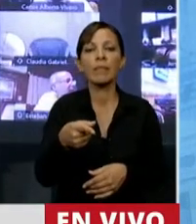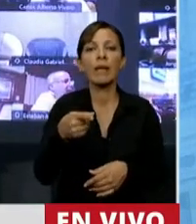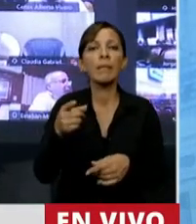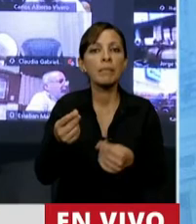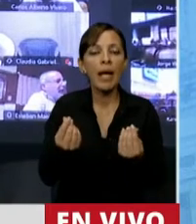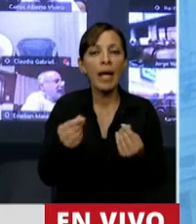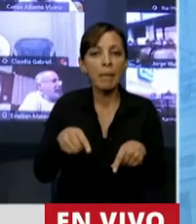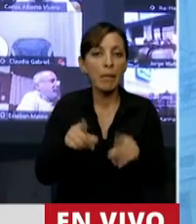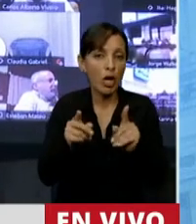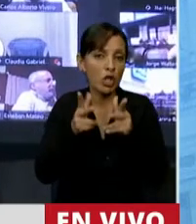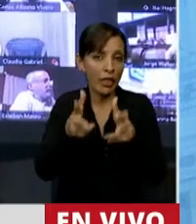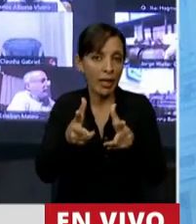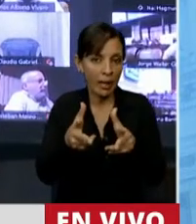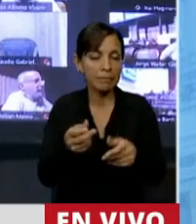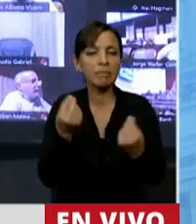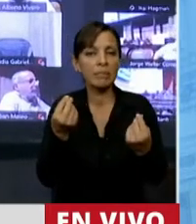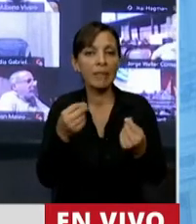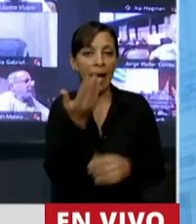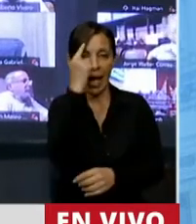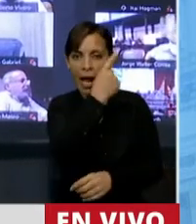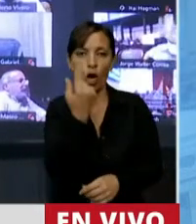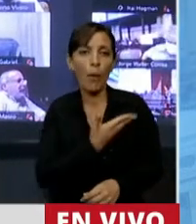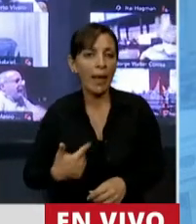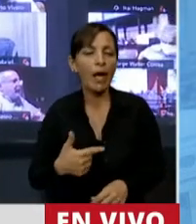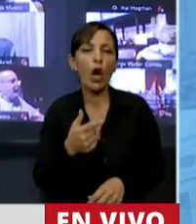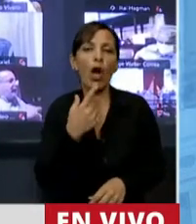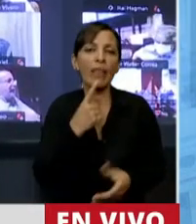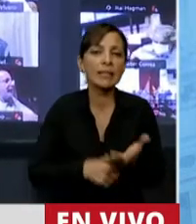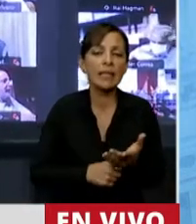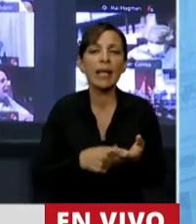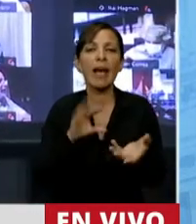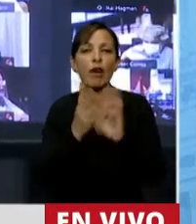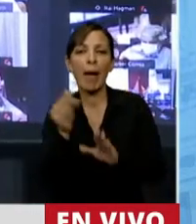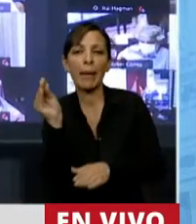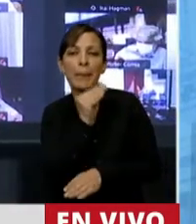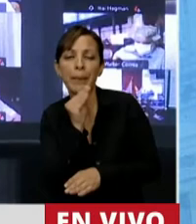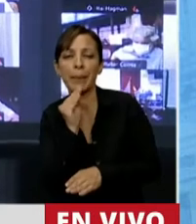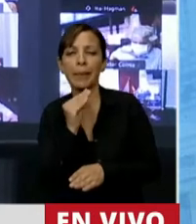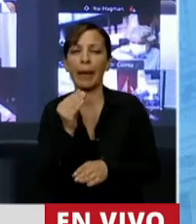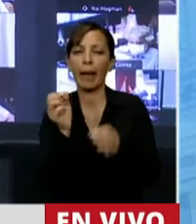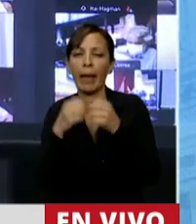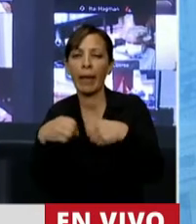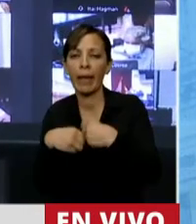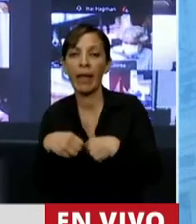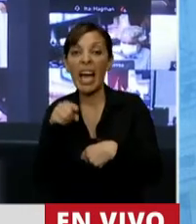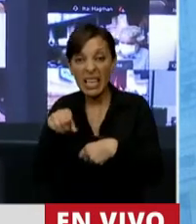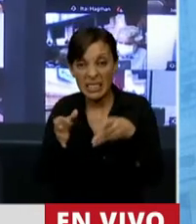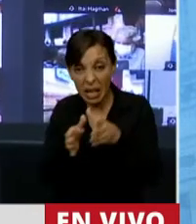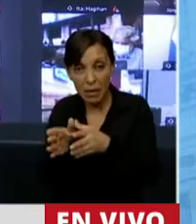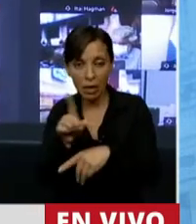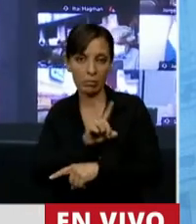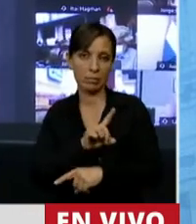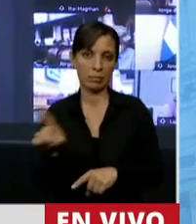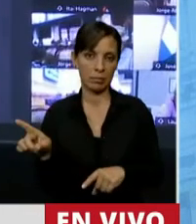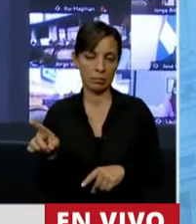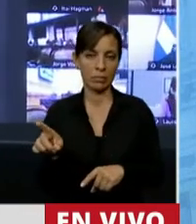señor presidente, el gobierno elige el relato, la ficción, el velo que esconde la verdad, y ese no es el camino. La